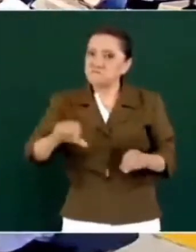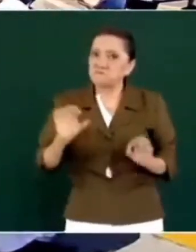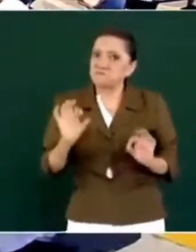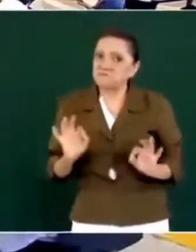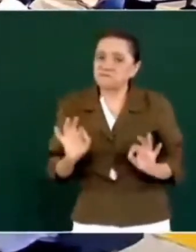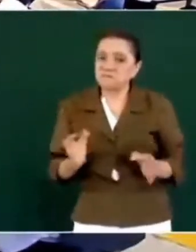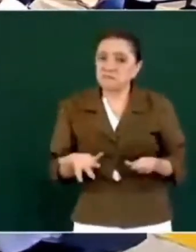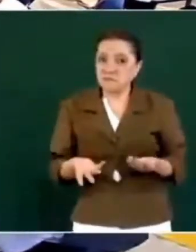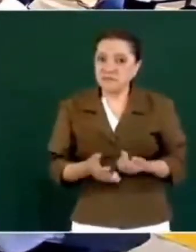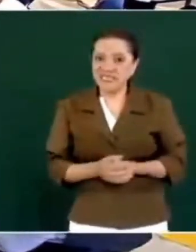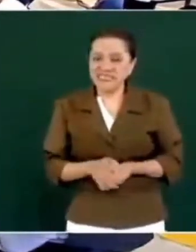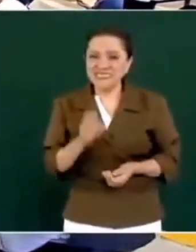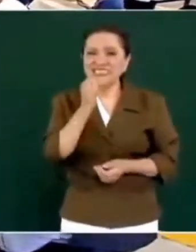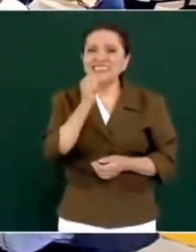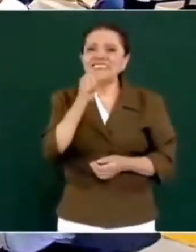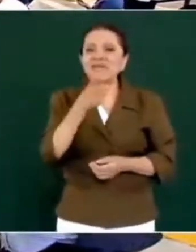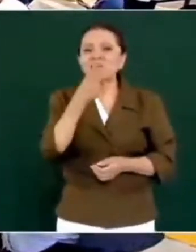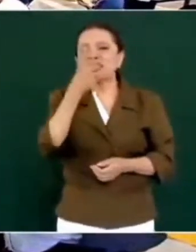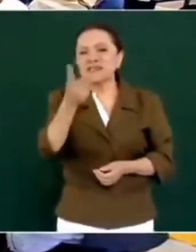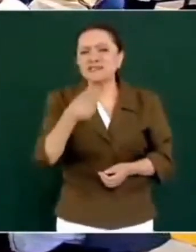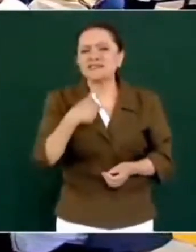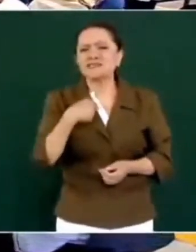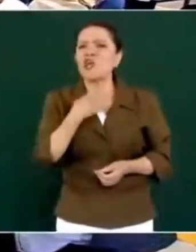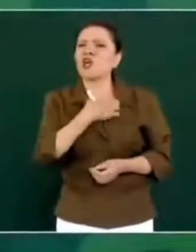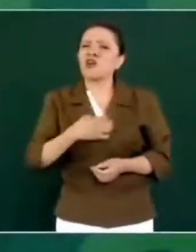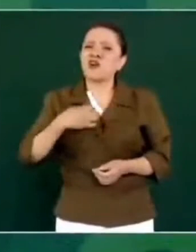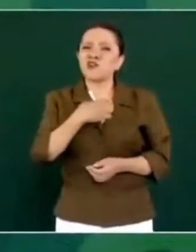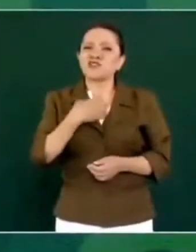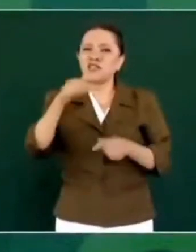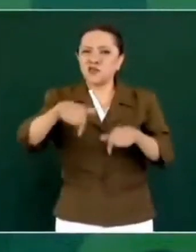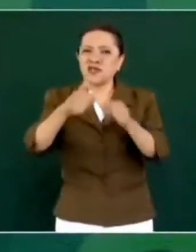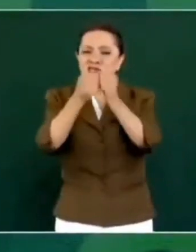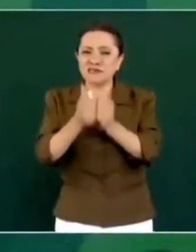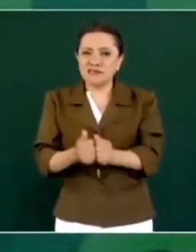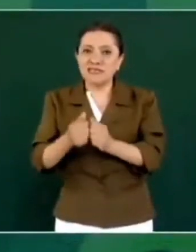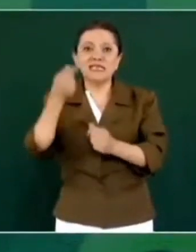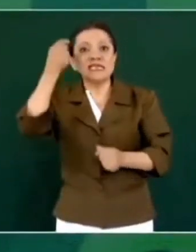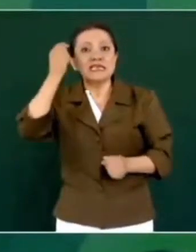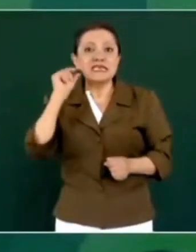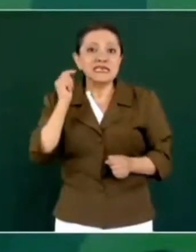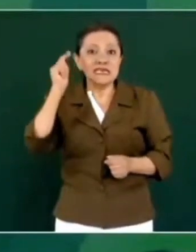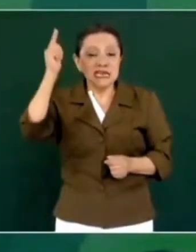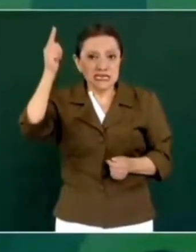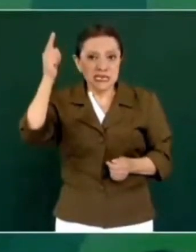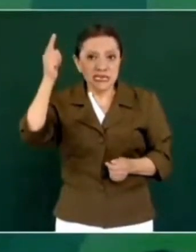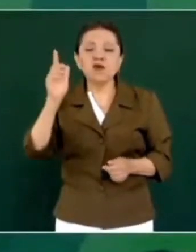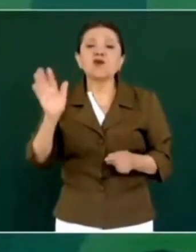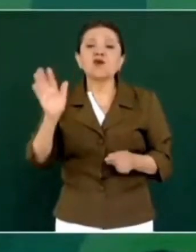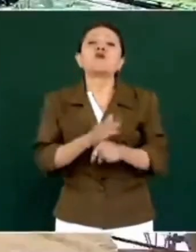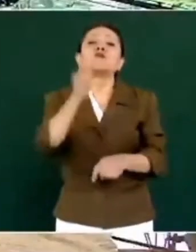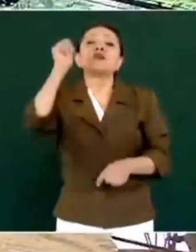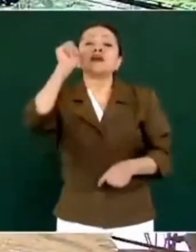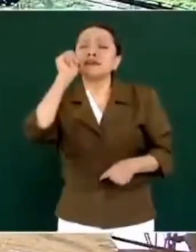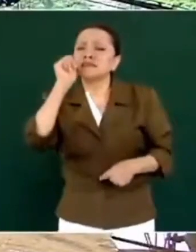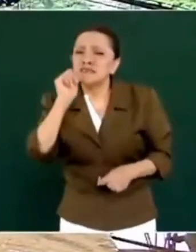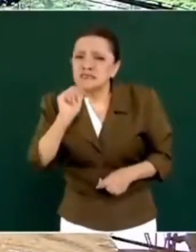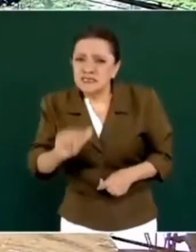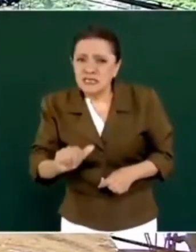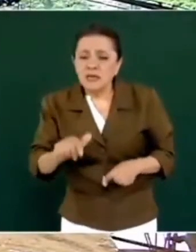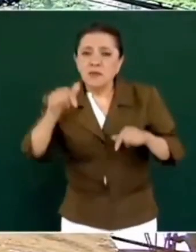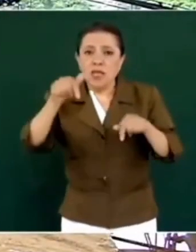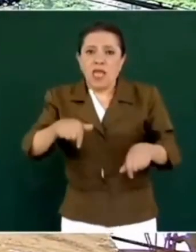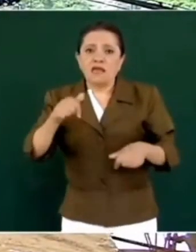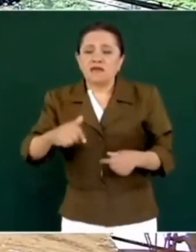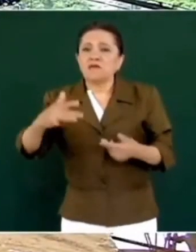Y decir también que estoy muy contento de estar aquí, en Guerrero, porque siempre hemos